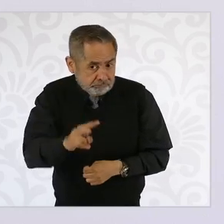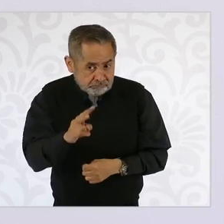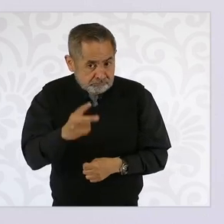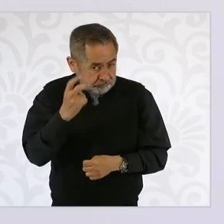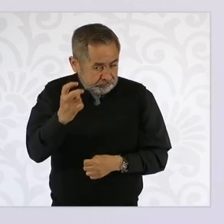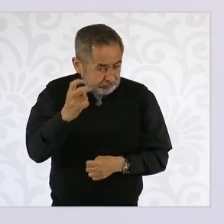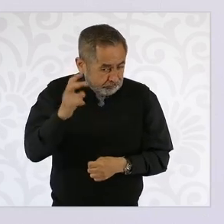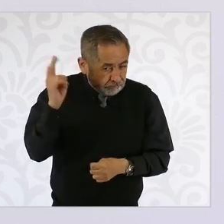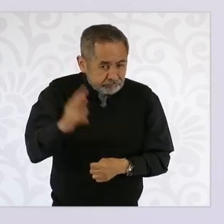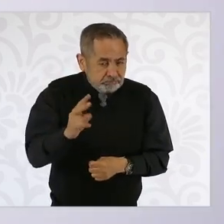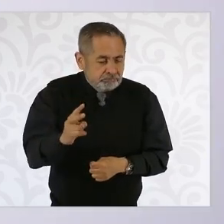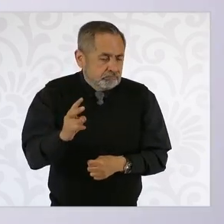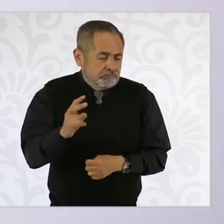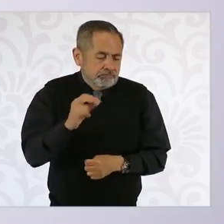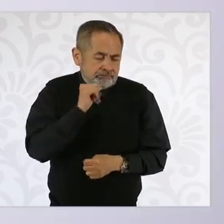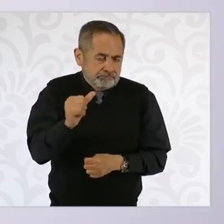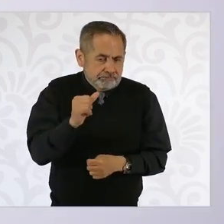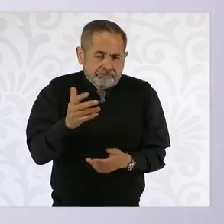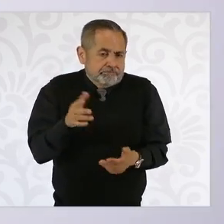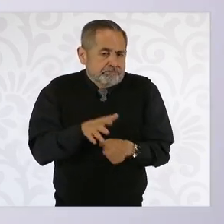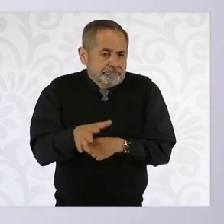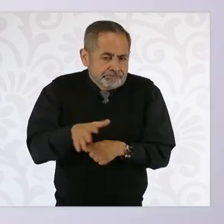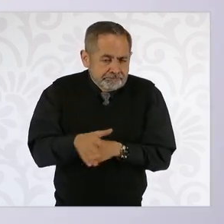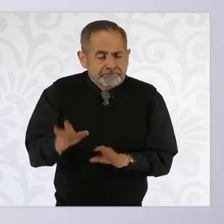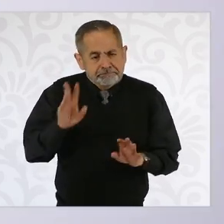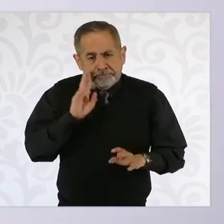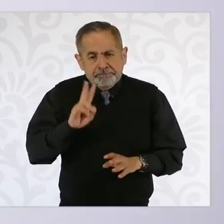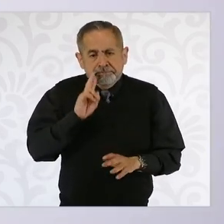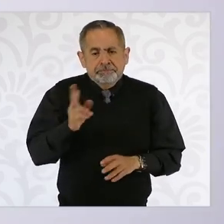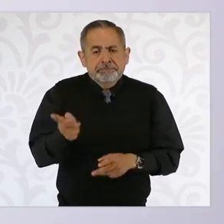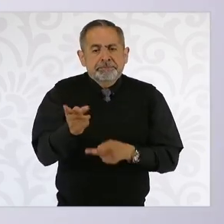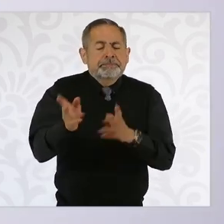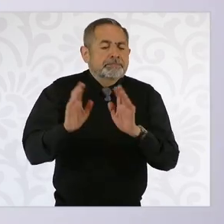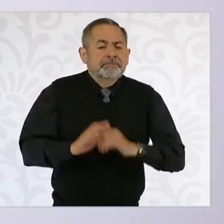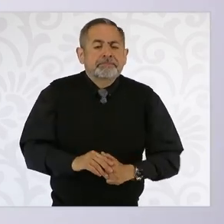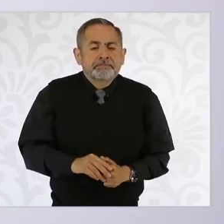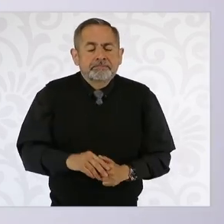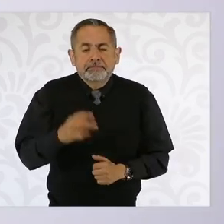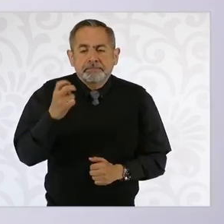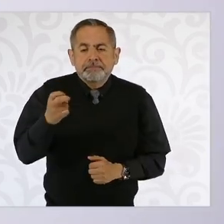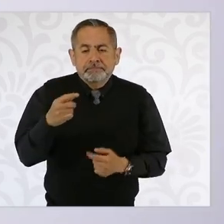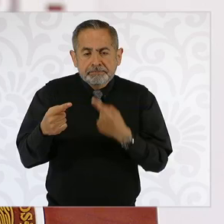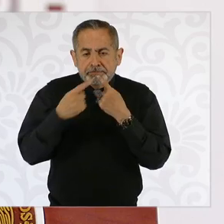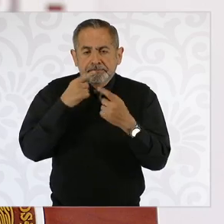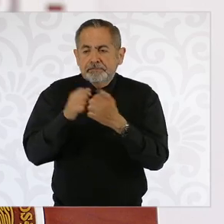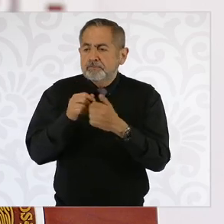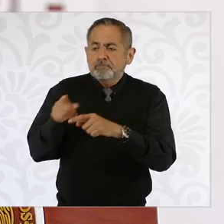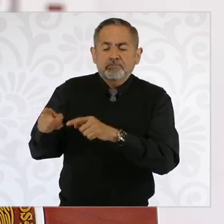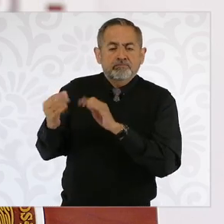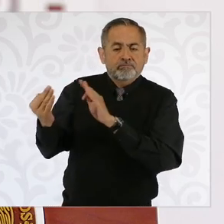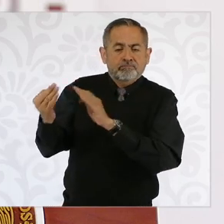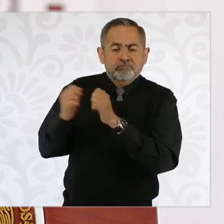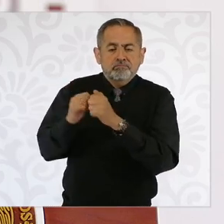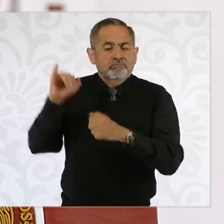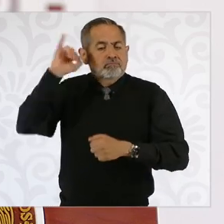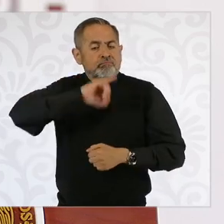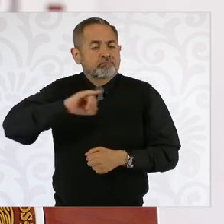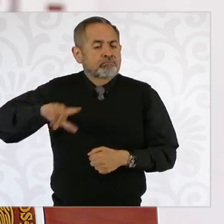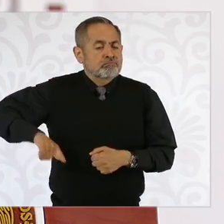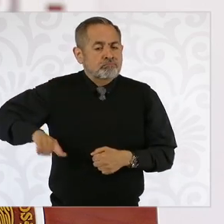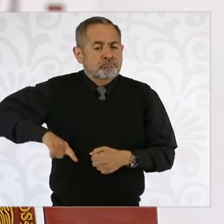ocurriendo realmente esta situación y pues ahí con la jefa de gobierno, pues que se tomen